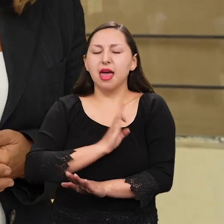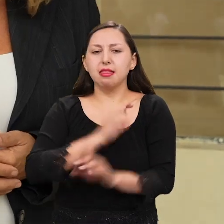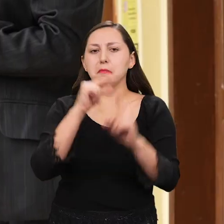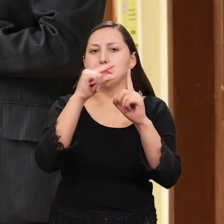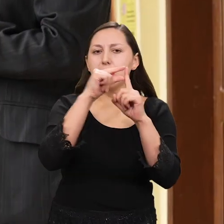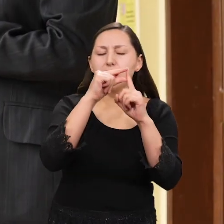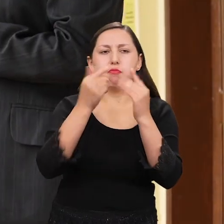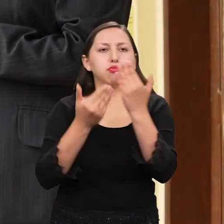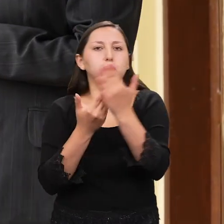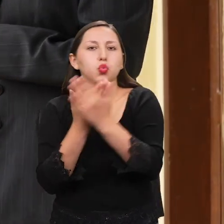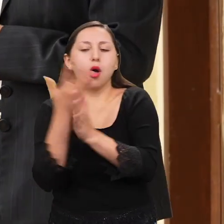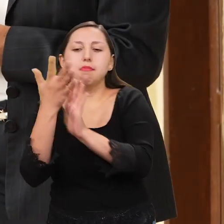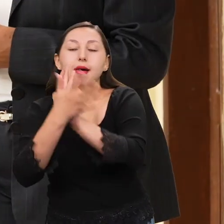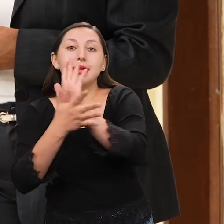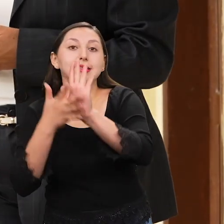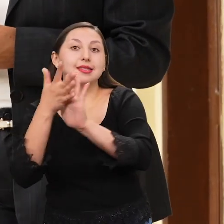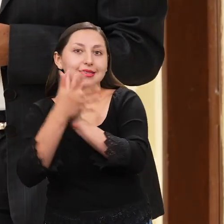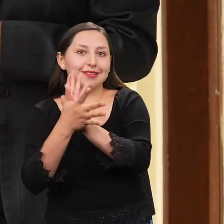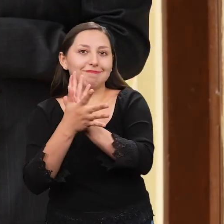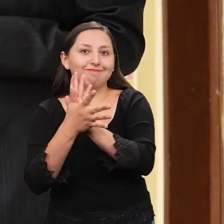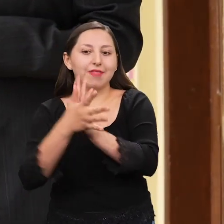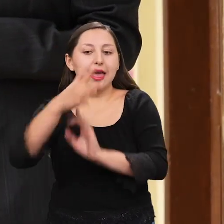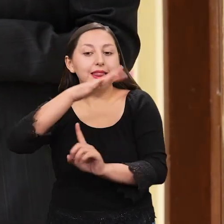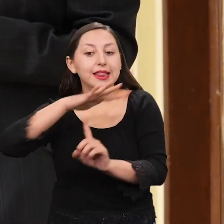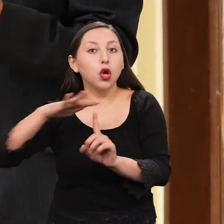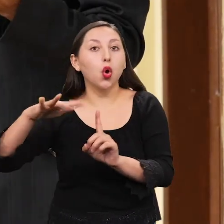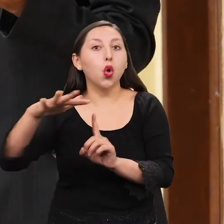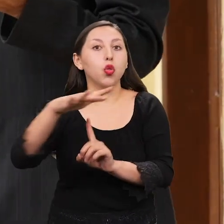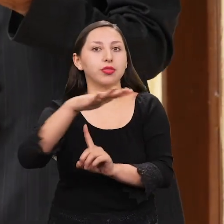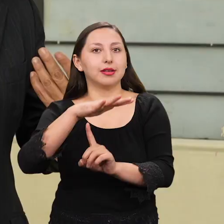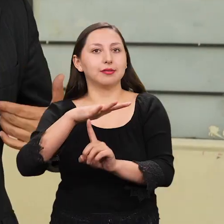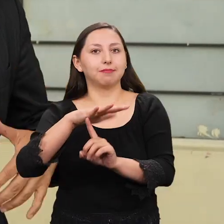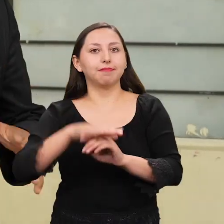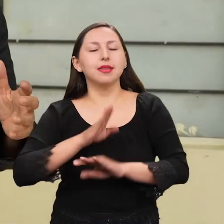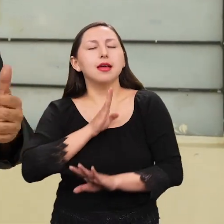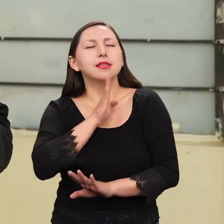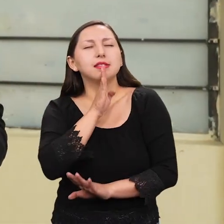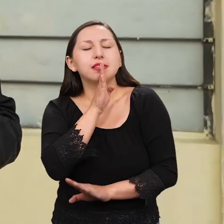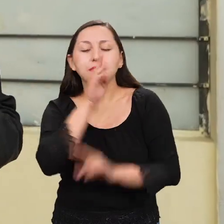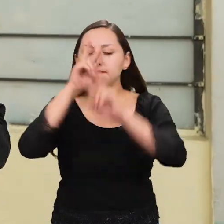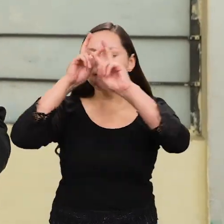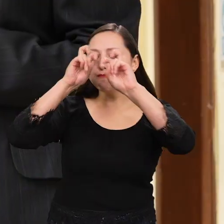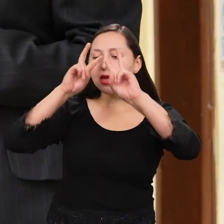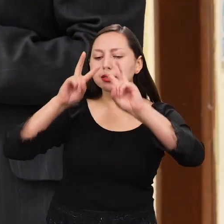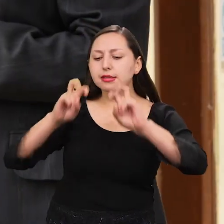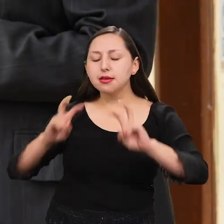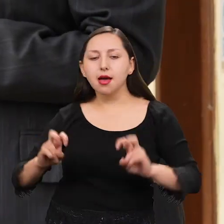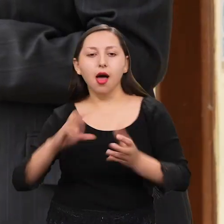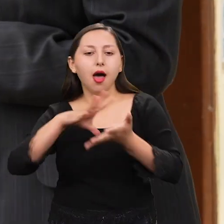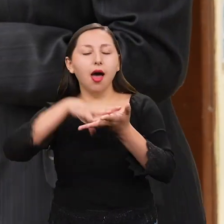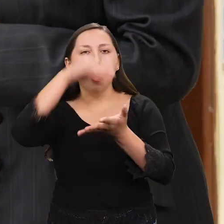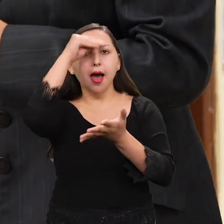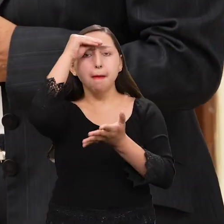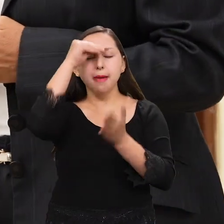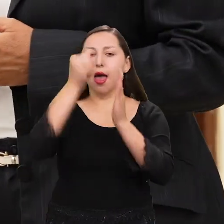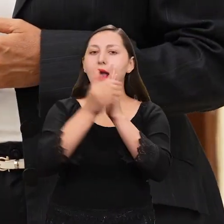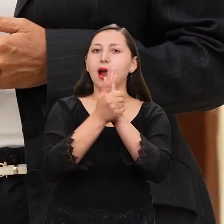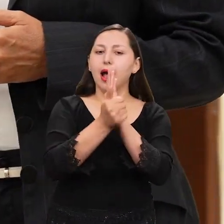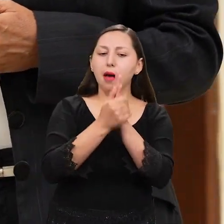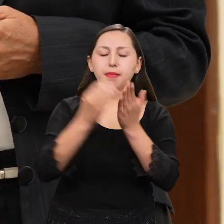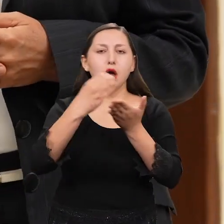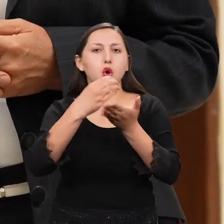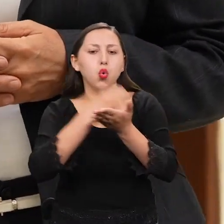lingüístico que Entonces, nunca dejas de estudiar. Nunca dejas de estudiar. Tienes que seguir aprendiendo. ¡Vaya! ¡Qué